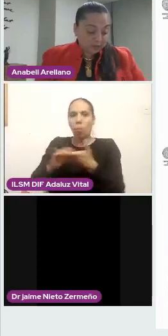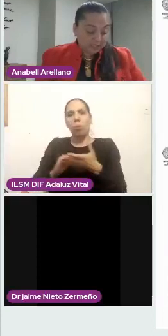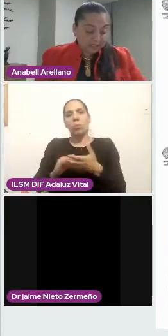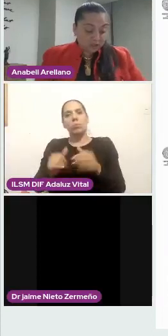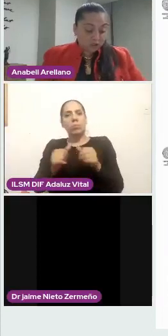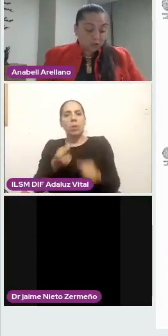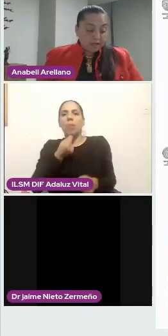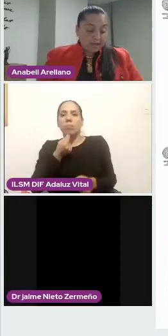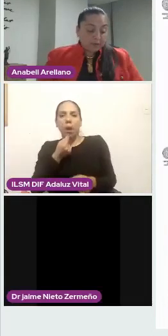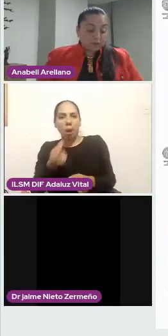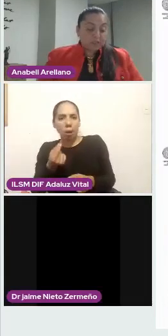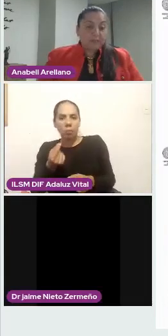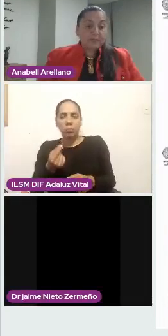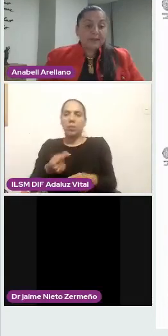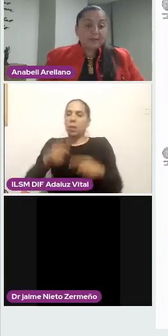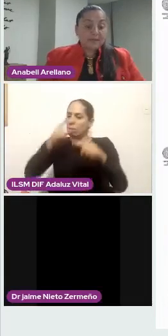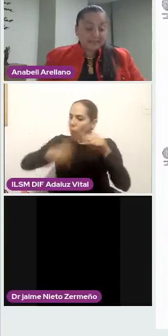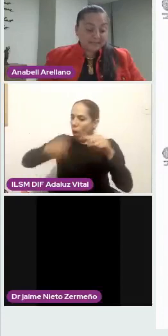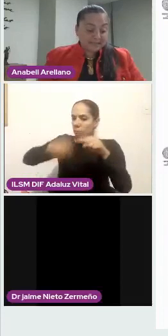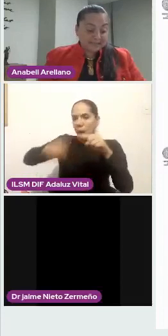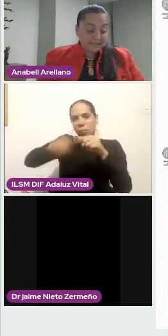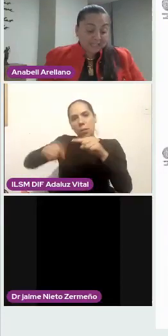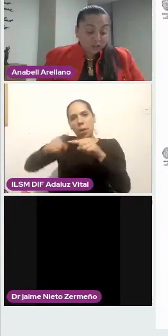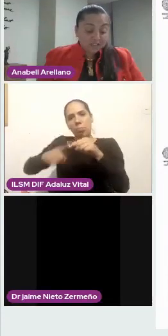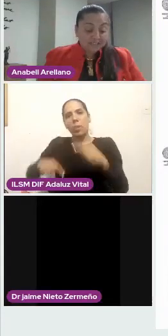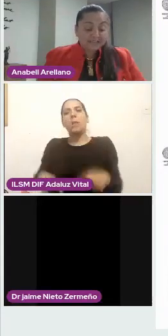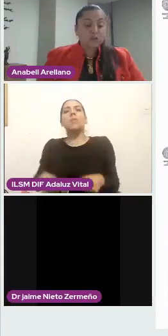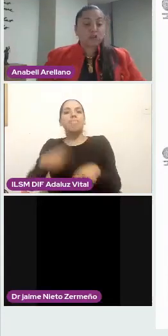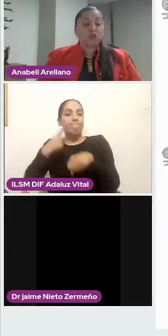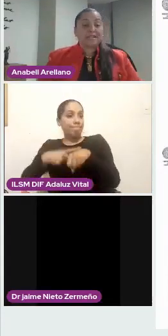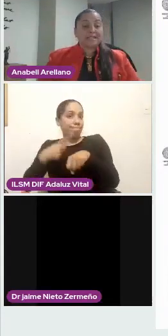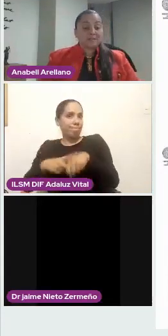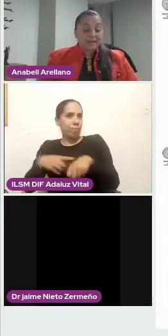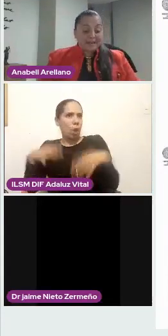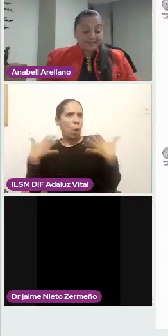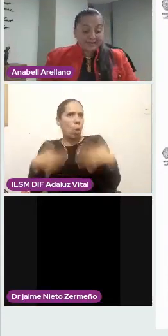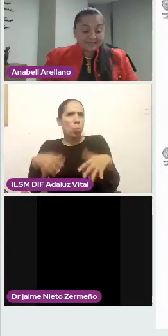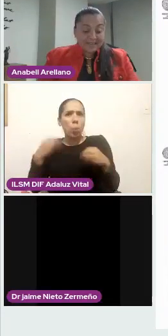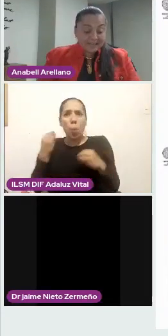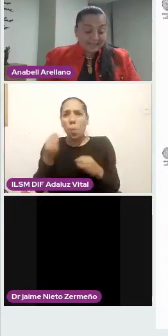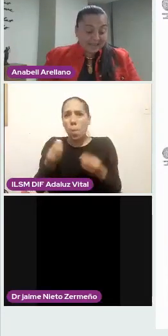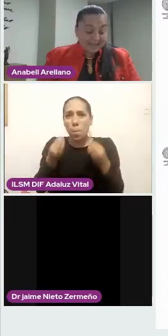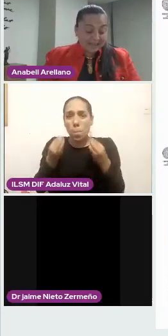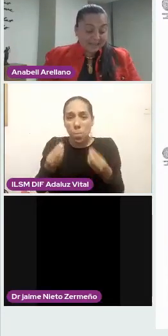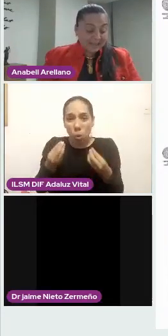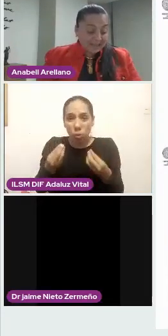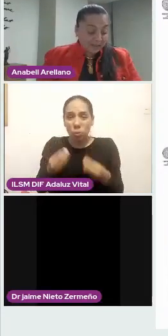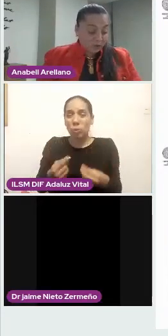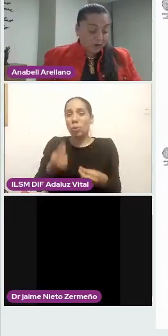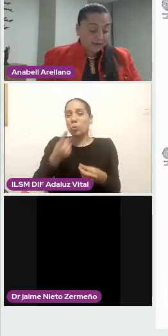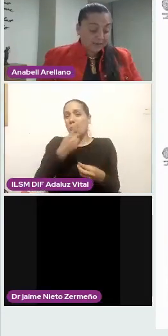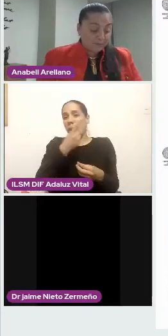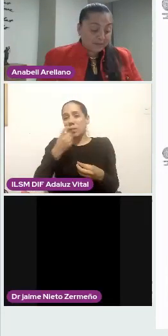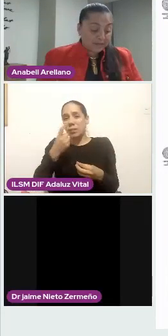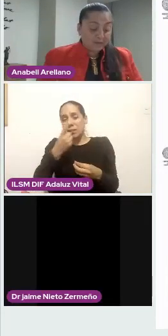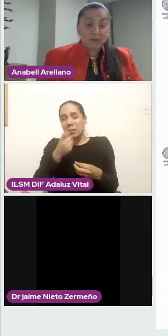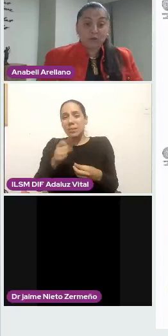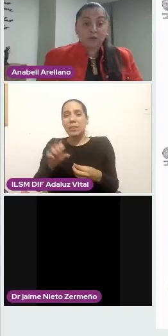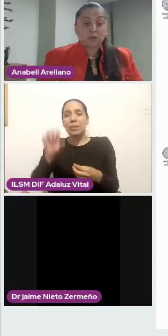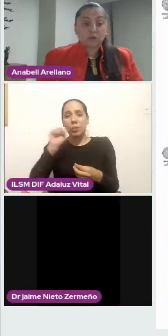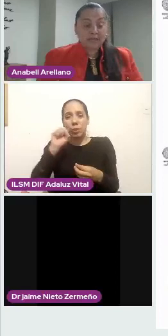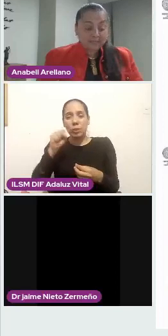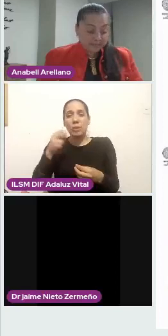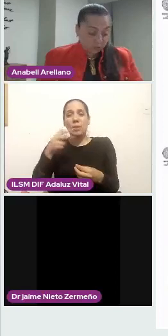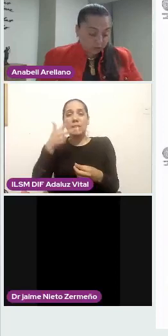ayer que, bueno, pues, han hecho aproximadamente 168 trasplantes de hígado. También,